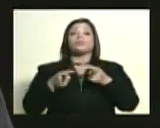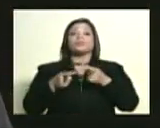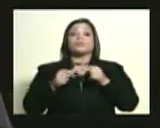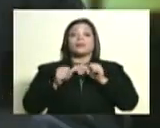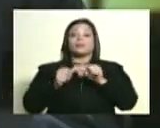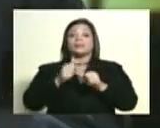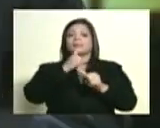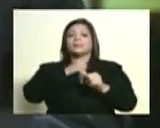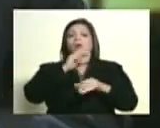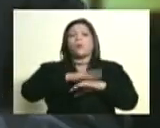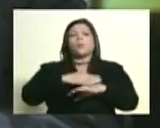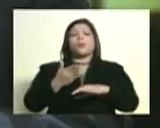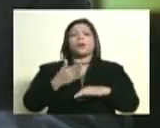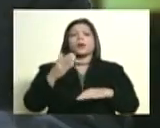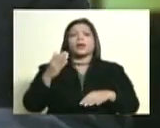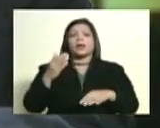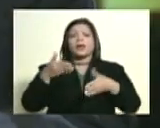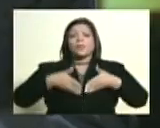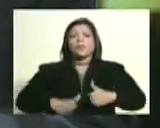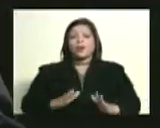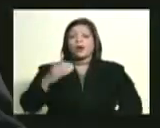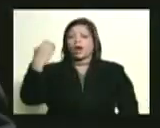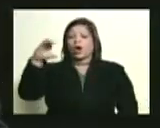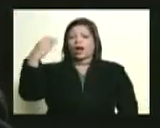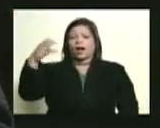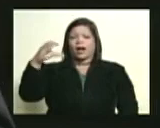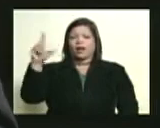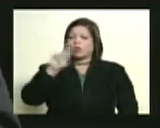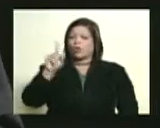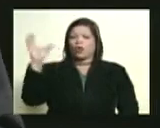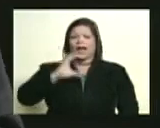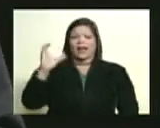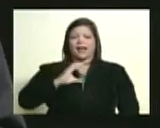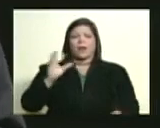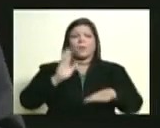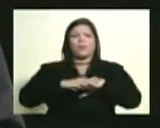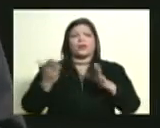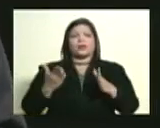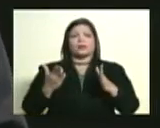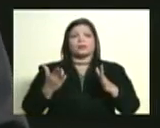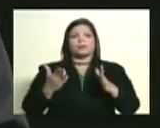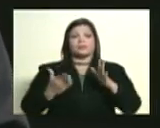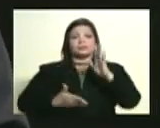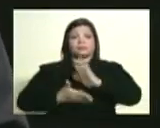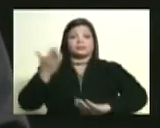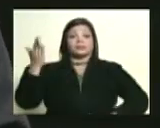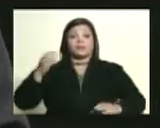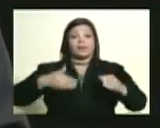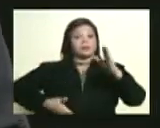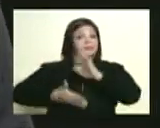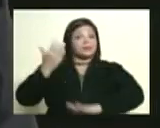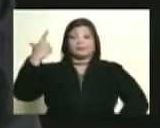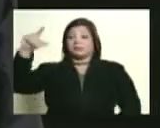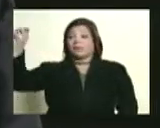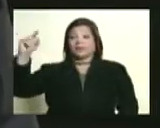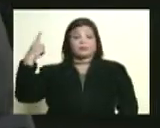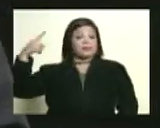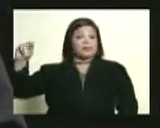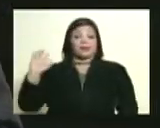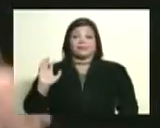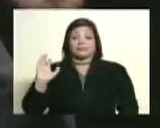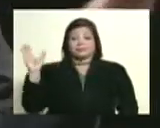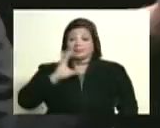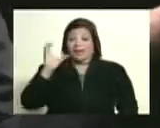resistencia. ¿Por qué muere Bolívar en Colombia y no en Caracas? Está saliendo, Bolívar decide irse, se marcha,